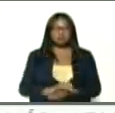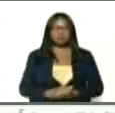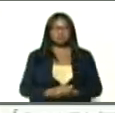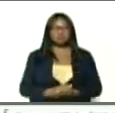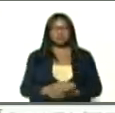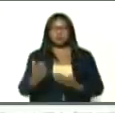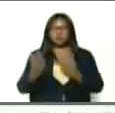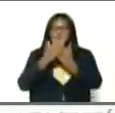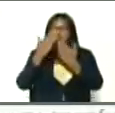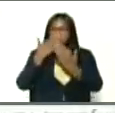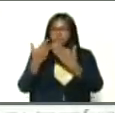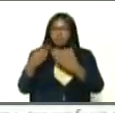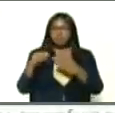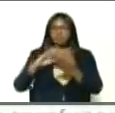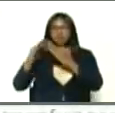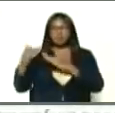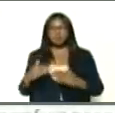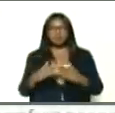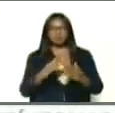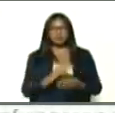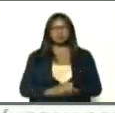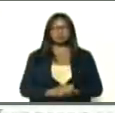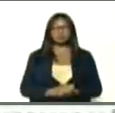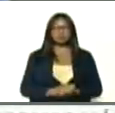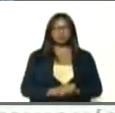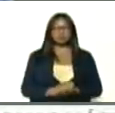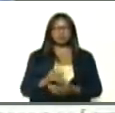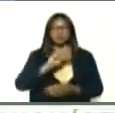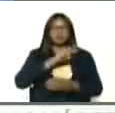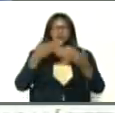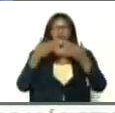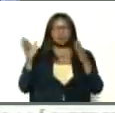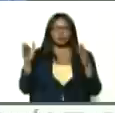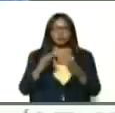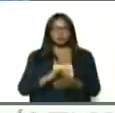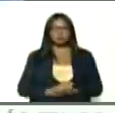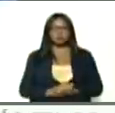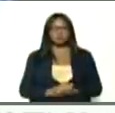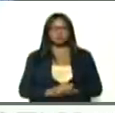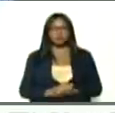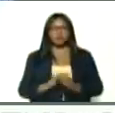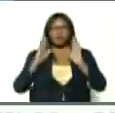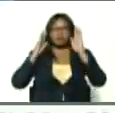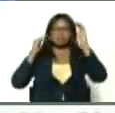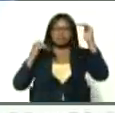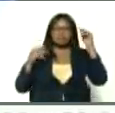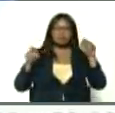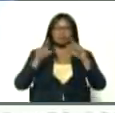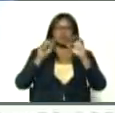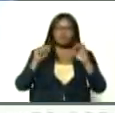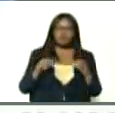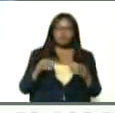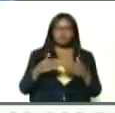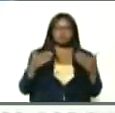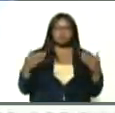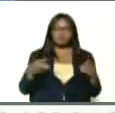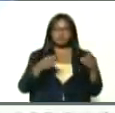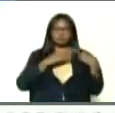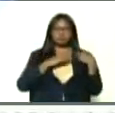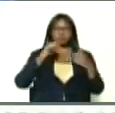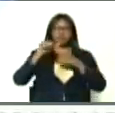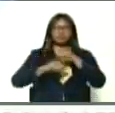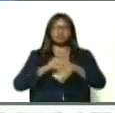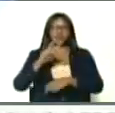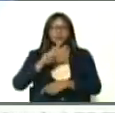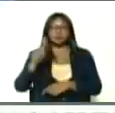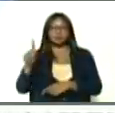el frente, del poder comunal, del poder del pueblo, para atender, las grandes tareas, del siglo XXI, el